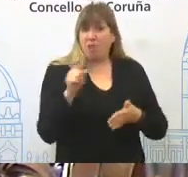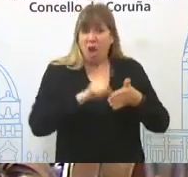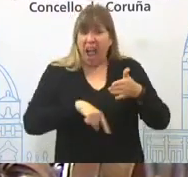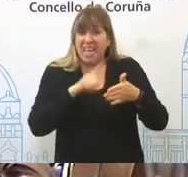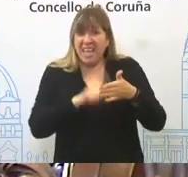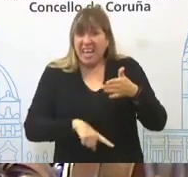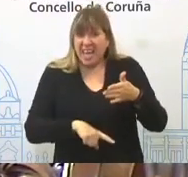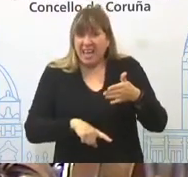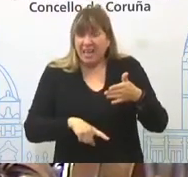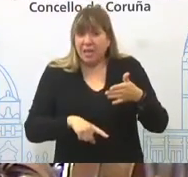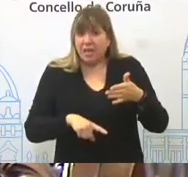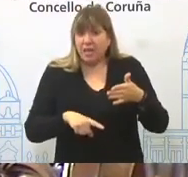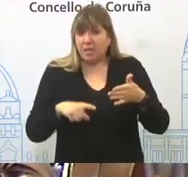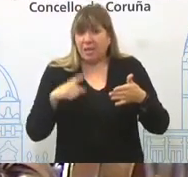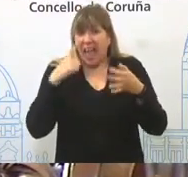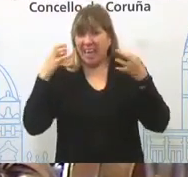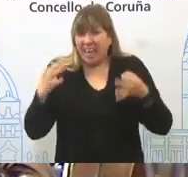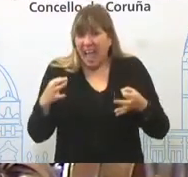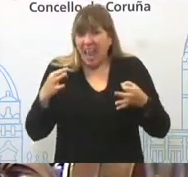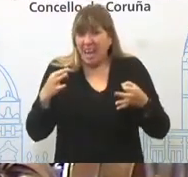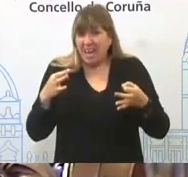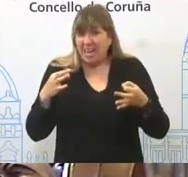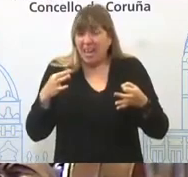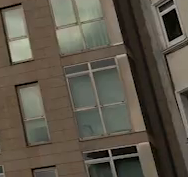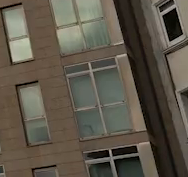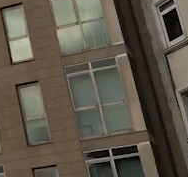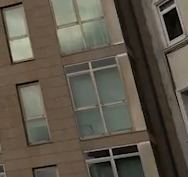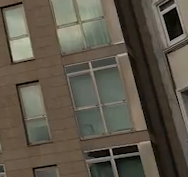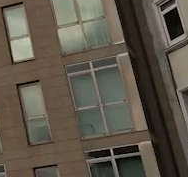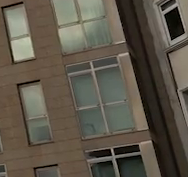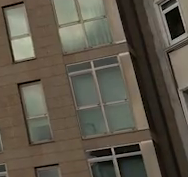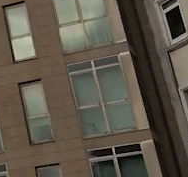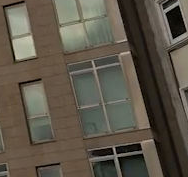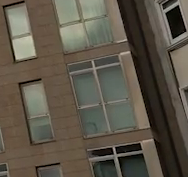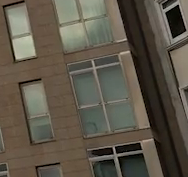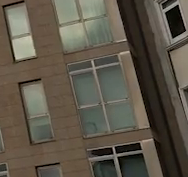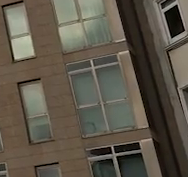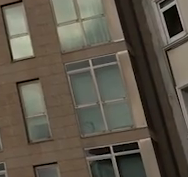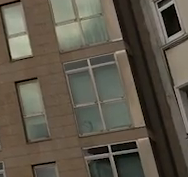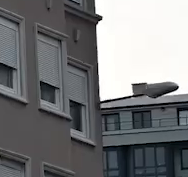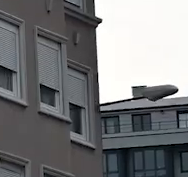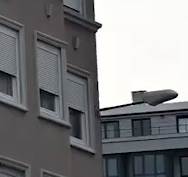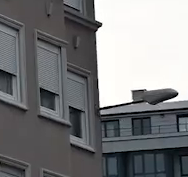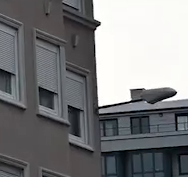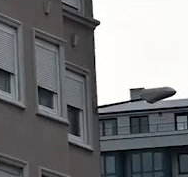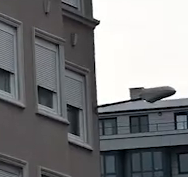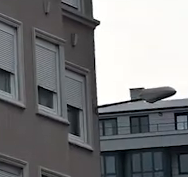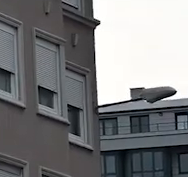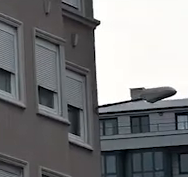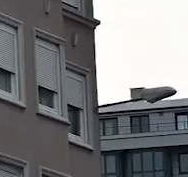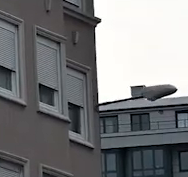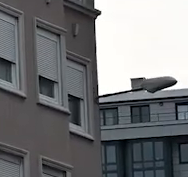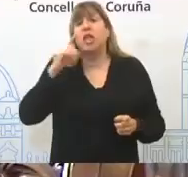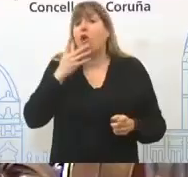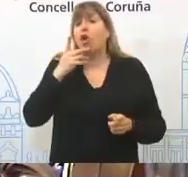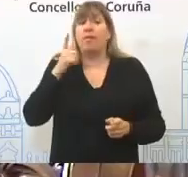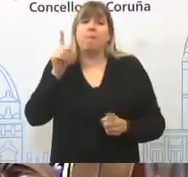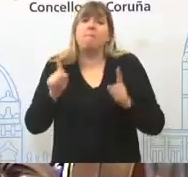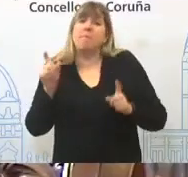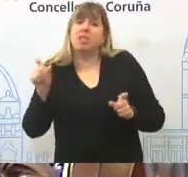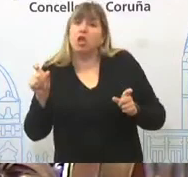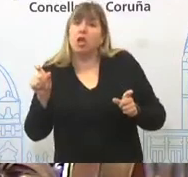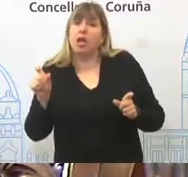son non só os máis caros de todas as cidades galegas, senón os que máis se encarecen. Non sei se conhecen alguén a quen lle